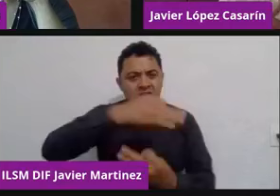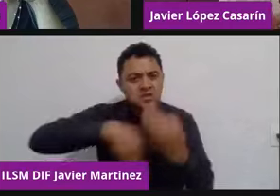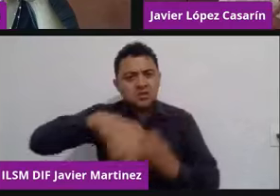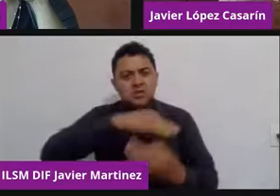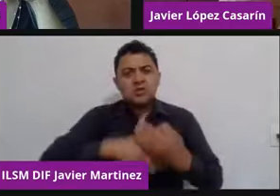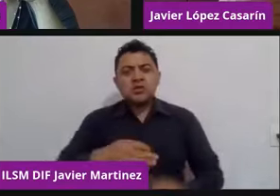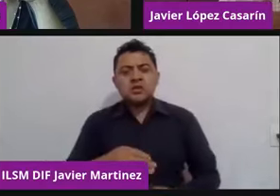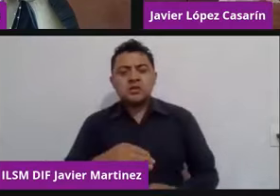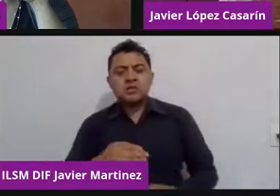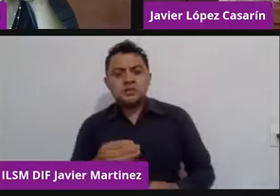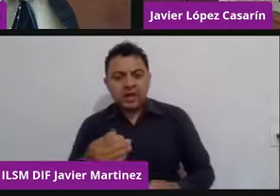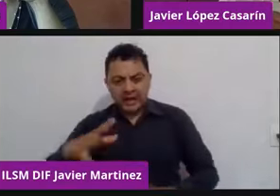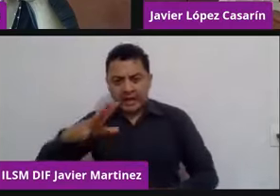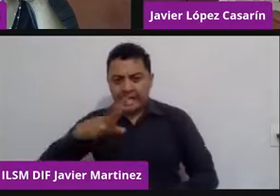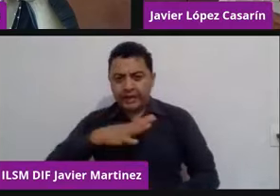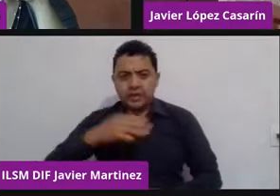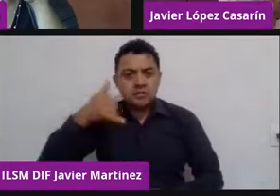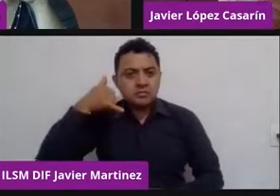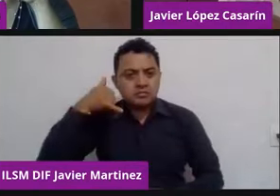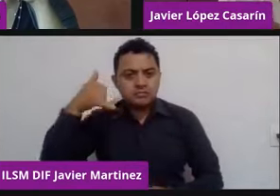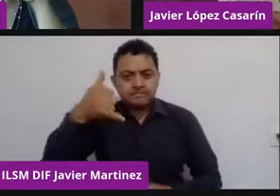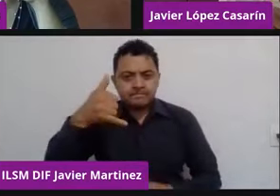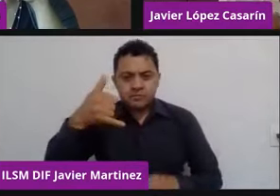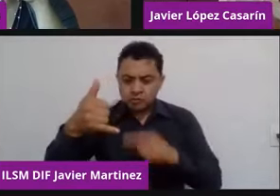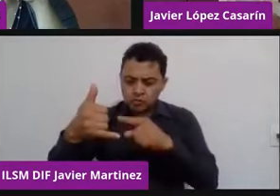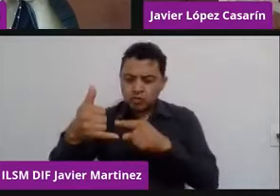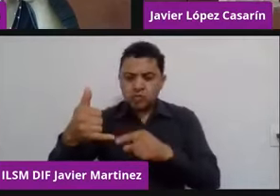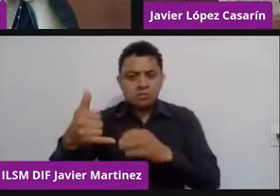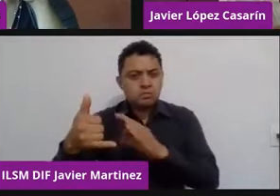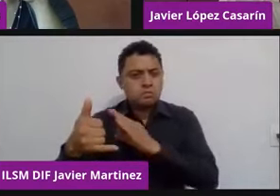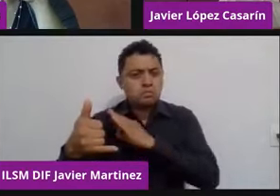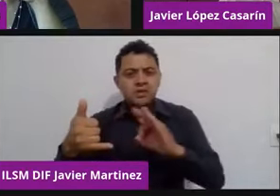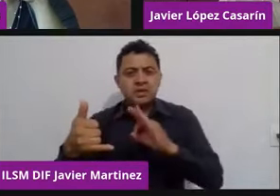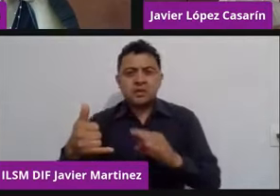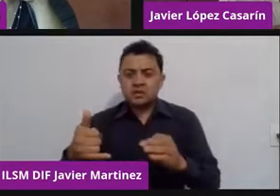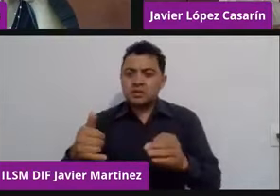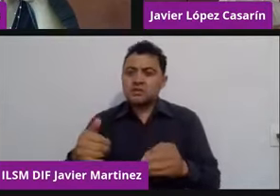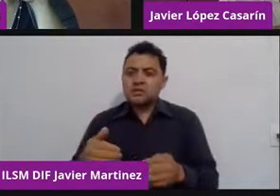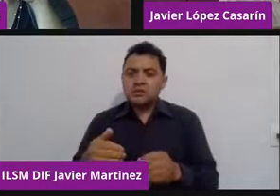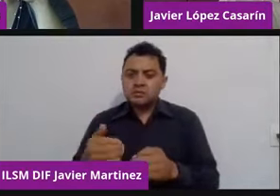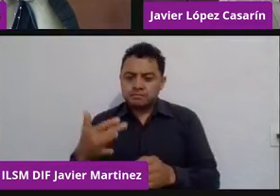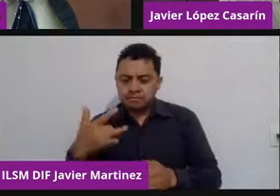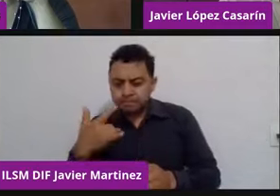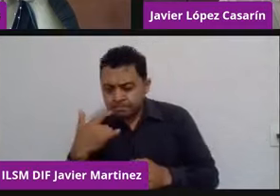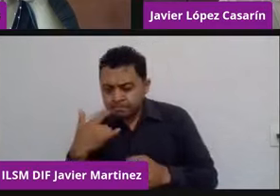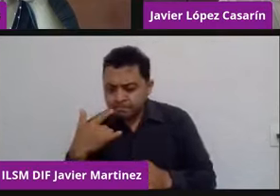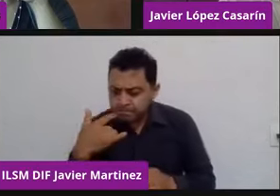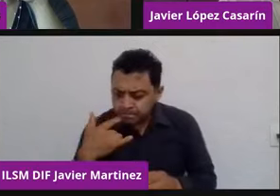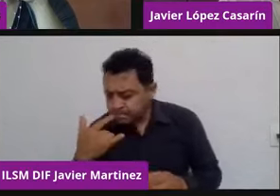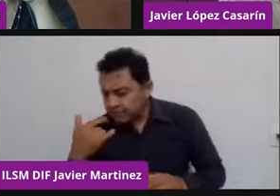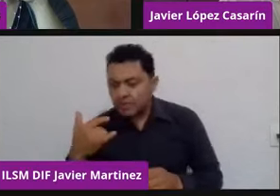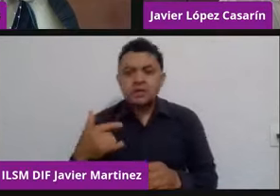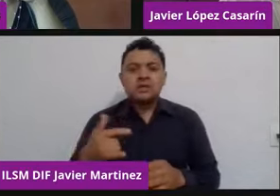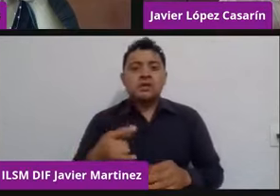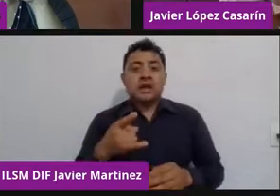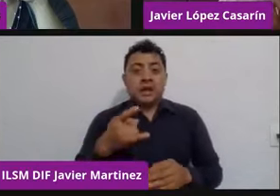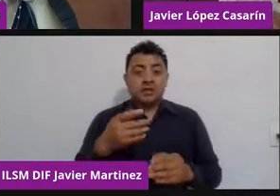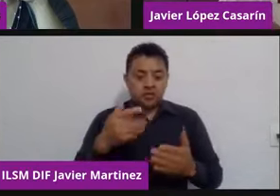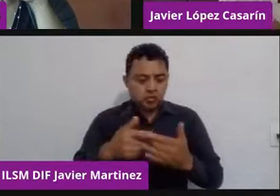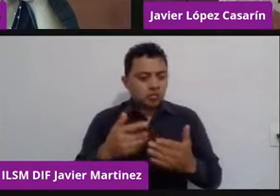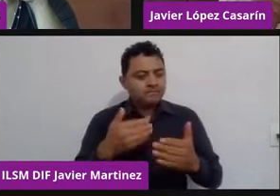hay que hacerse las correctas preguntas. Y si yo me hago esa disciplina, como empezaba al inicio de esta reflexión,